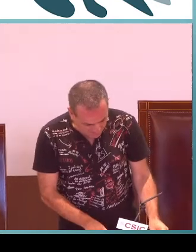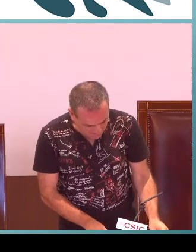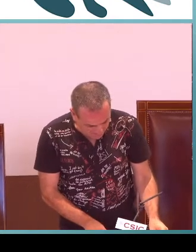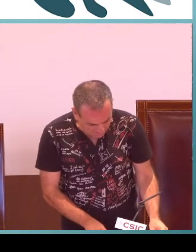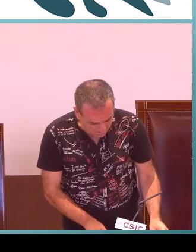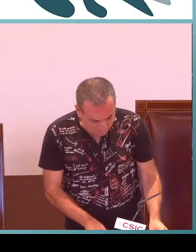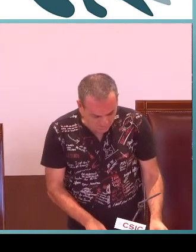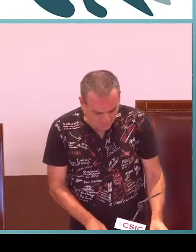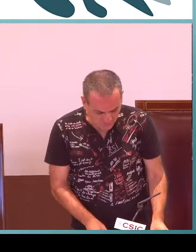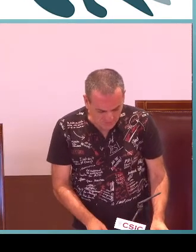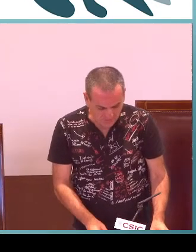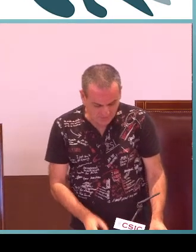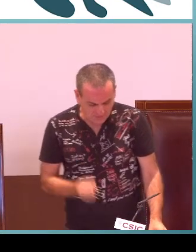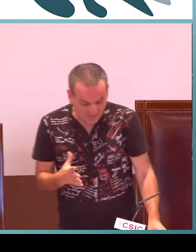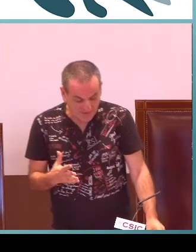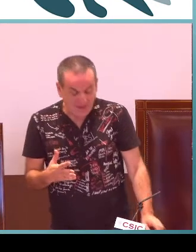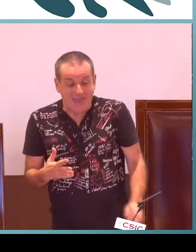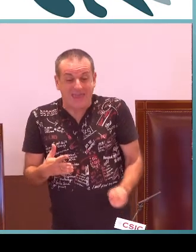servido. Pero, bueno, el trabajo está ahí hecho.